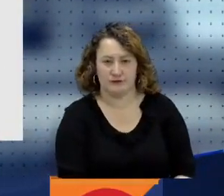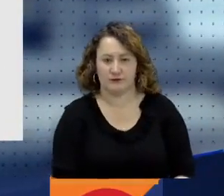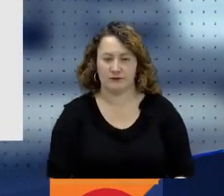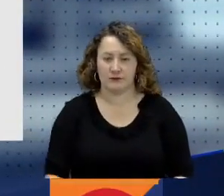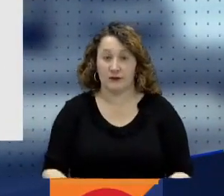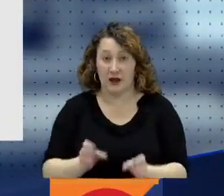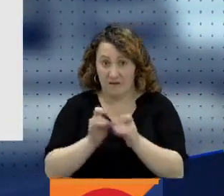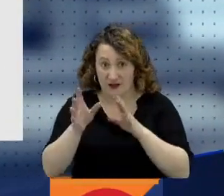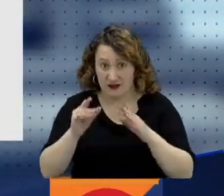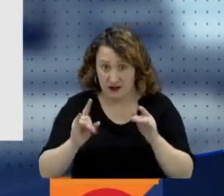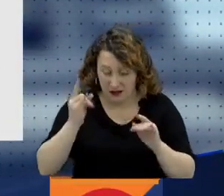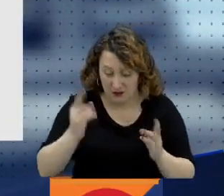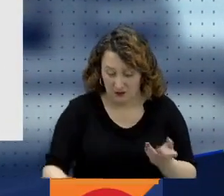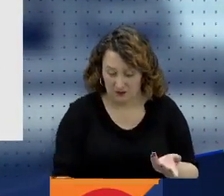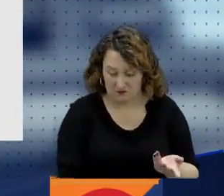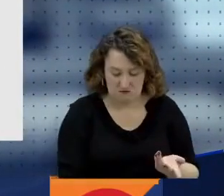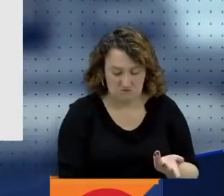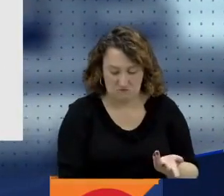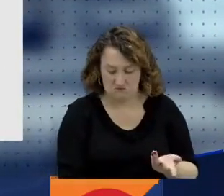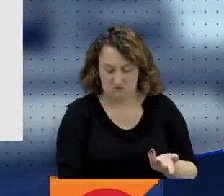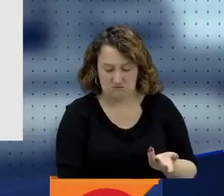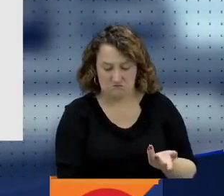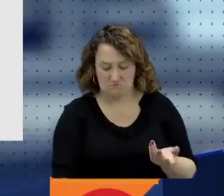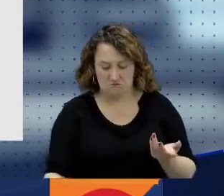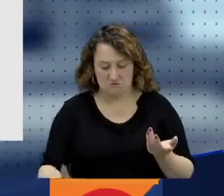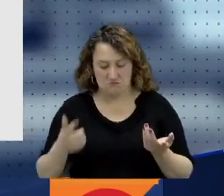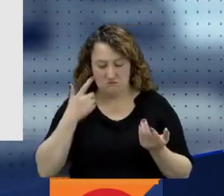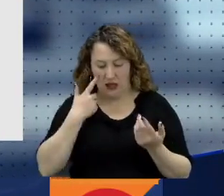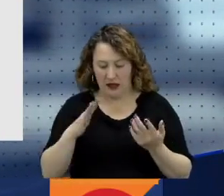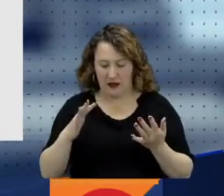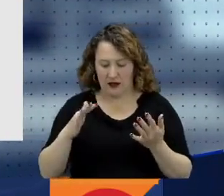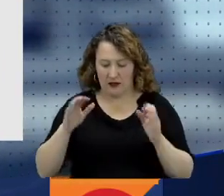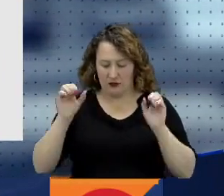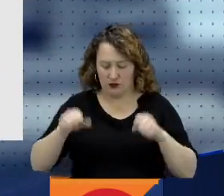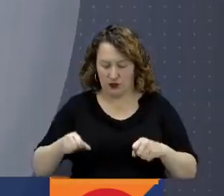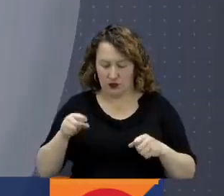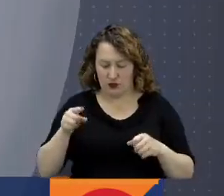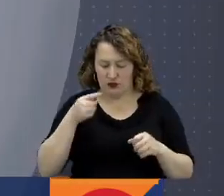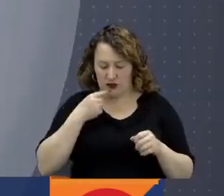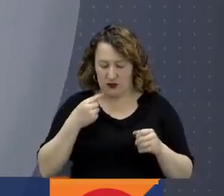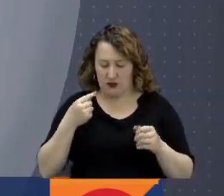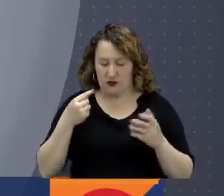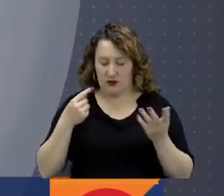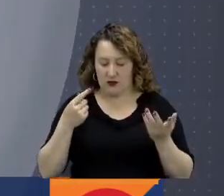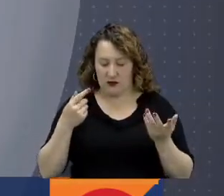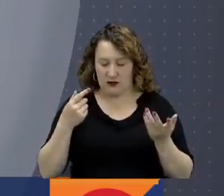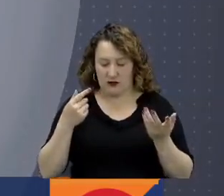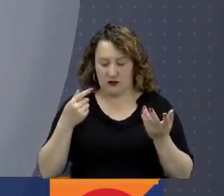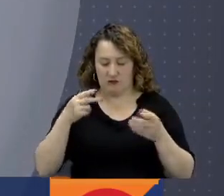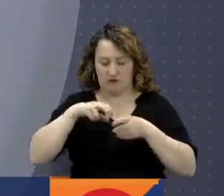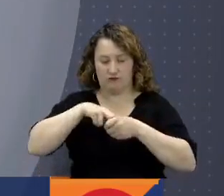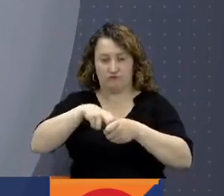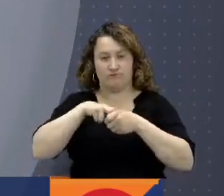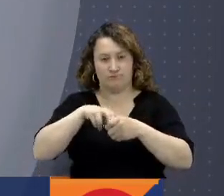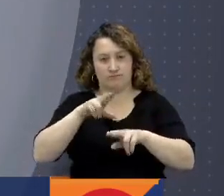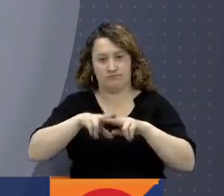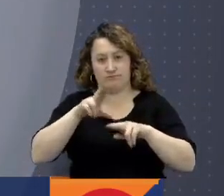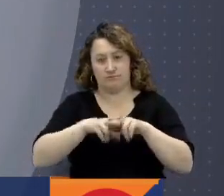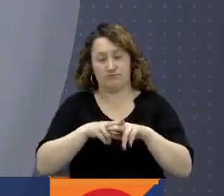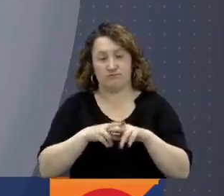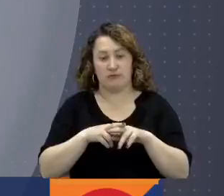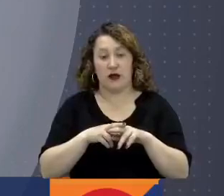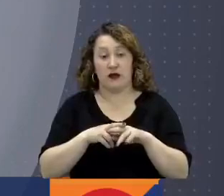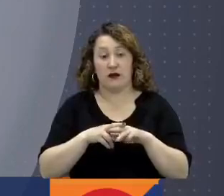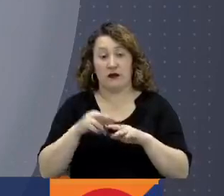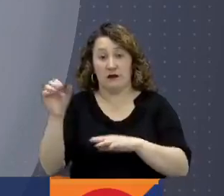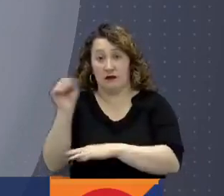digamos, tentativa para poder realizar el tránsito normal de transporte, bien sea de carros